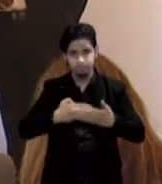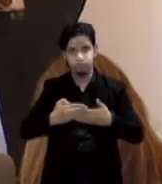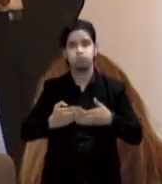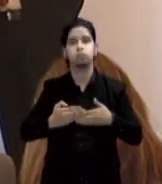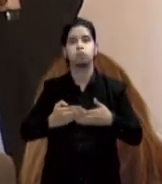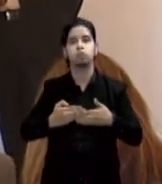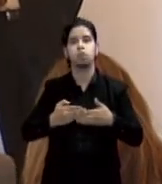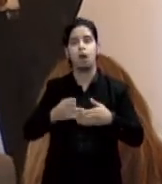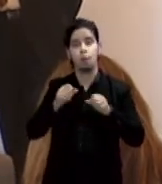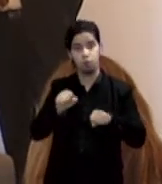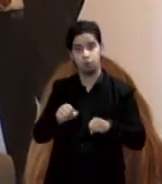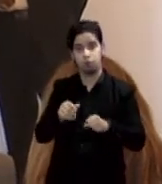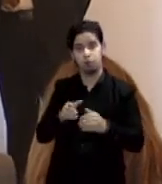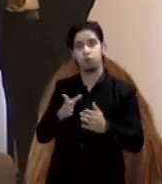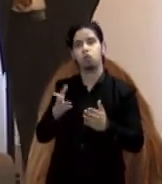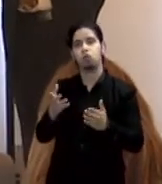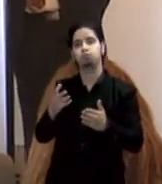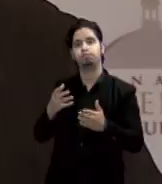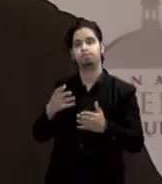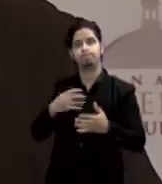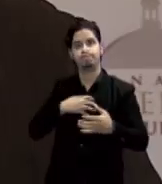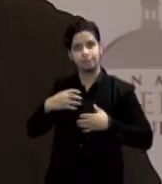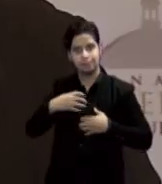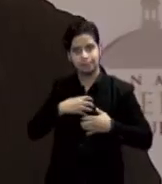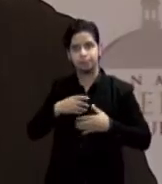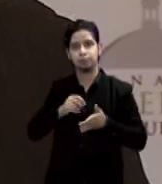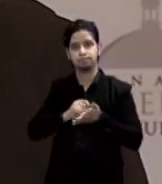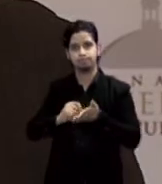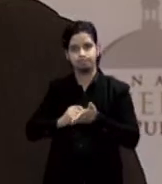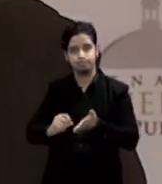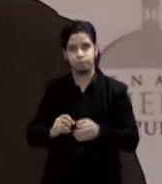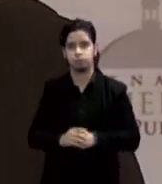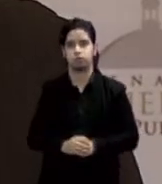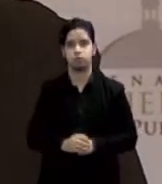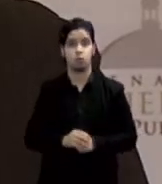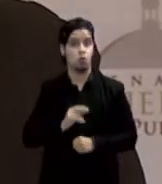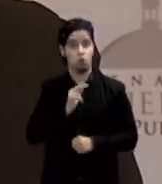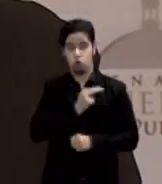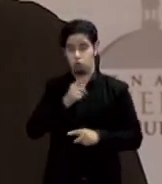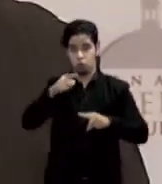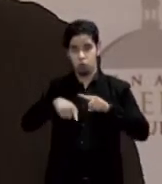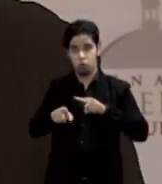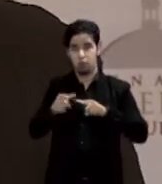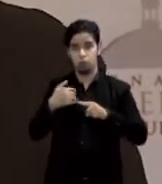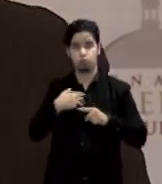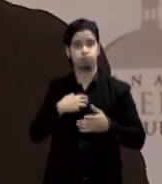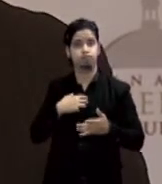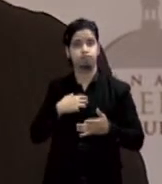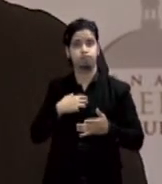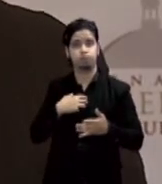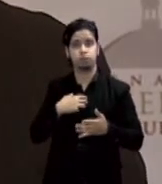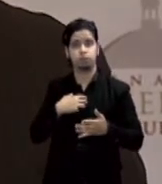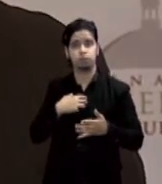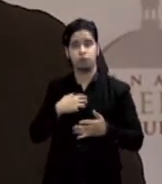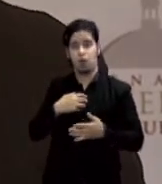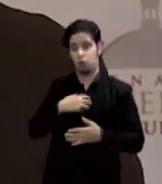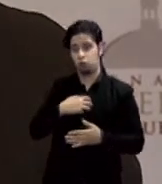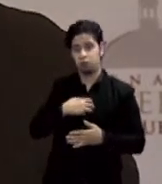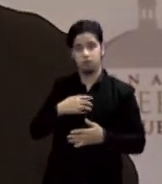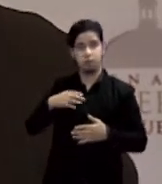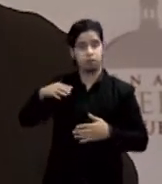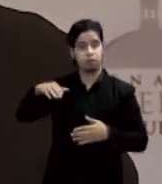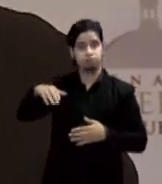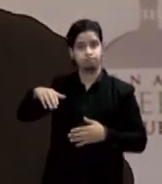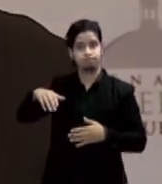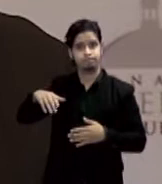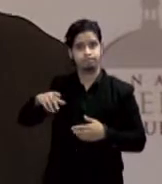radicación de posibles cargos nosotros no podemos acusar la función de la comisión es investigativa y